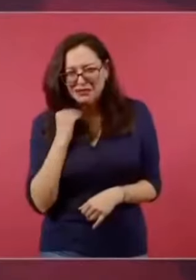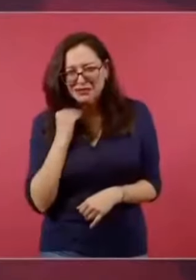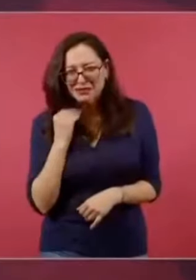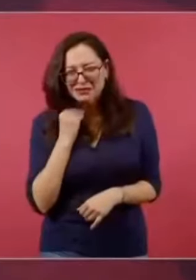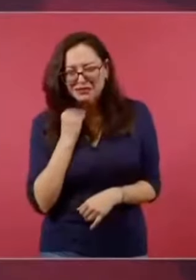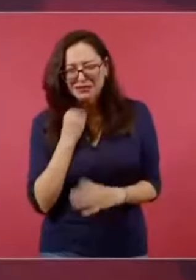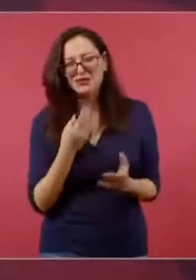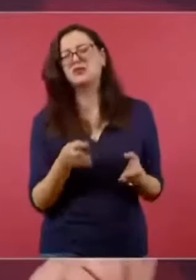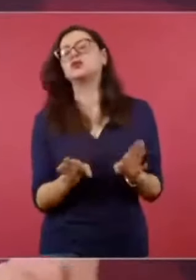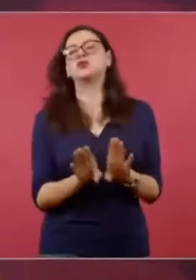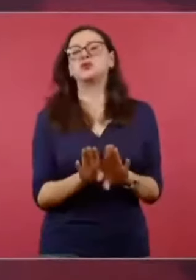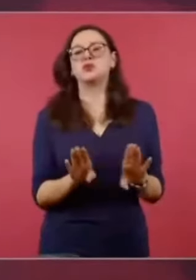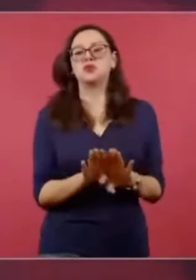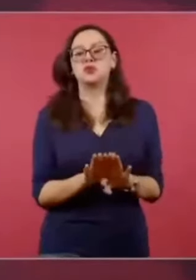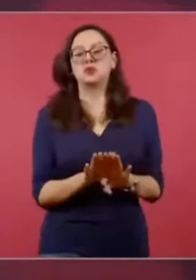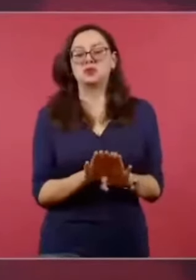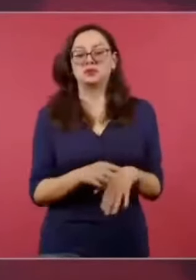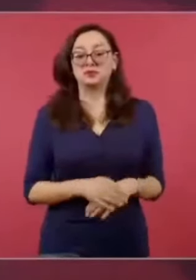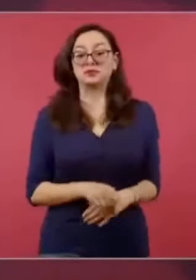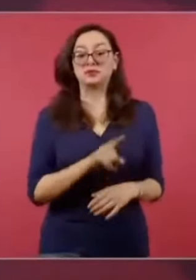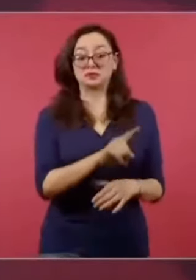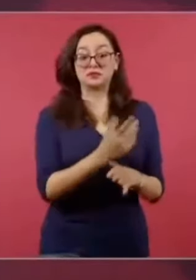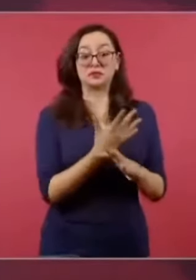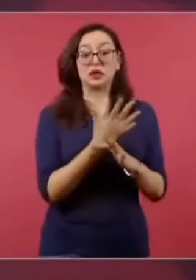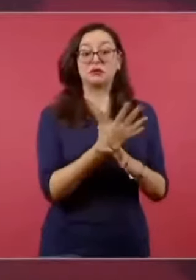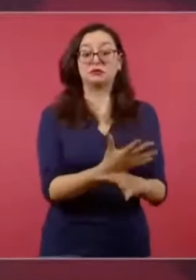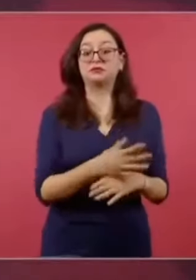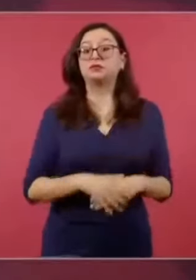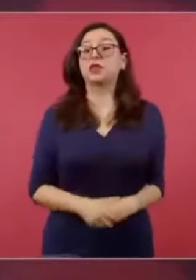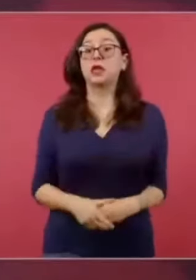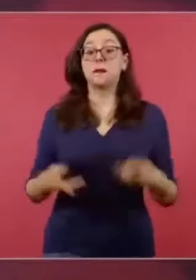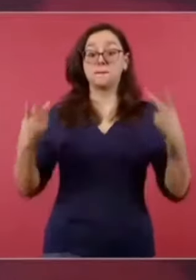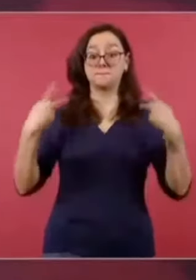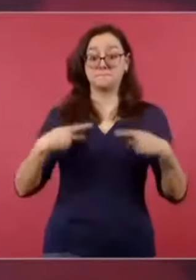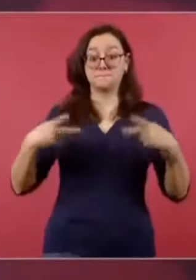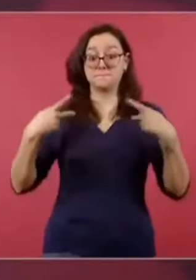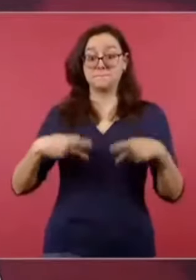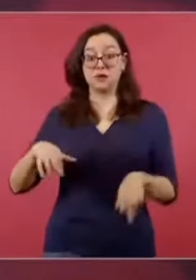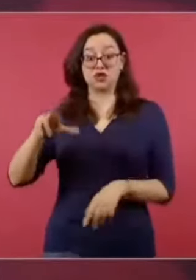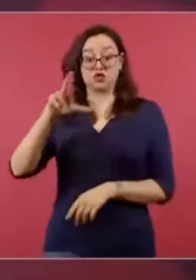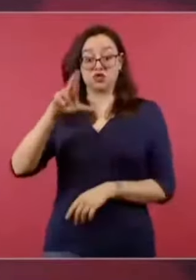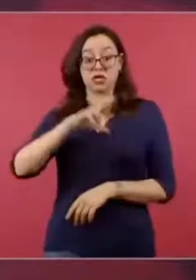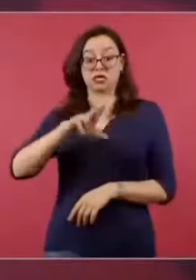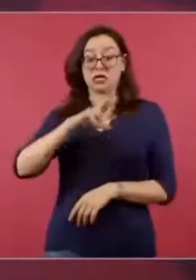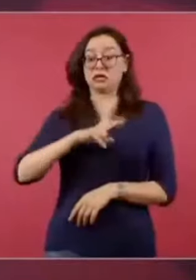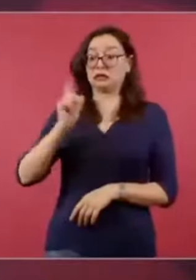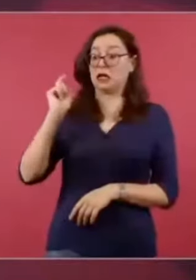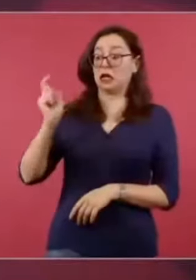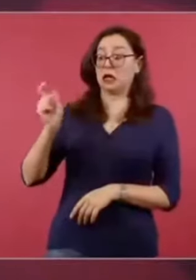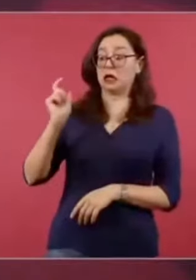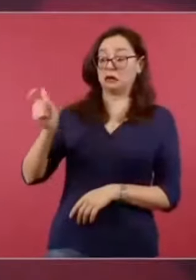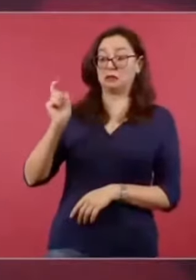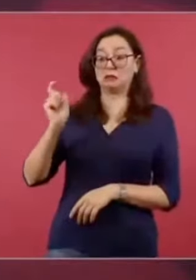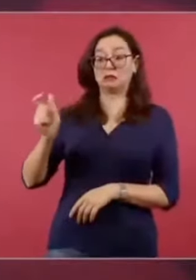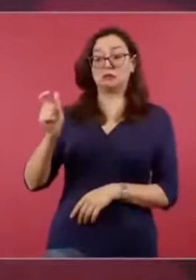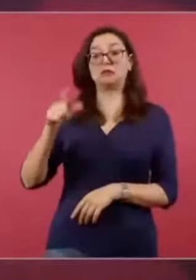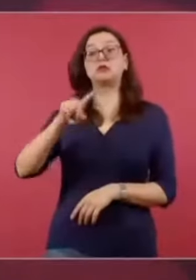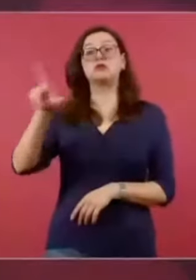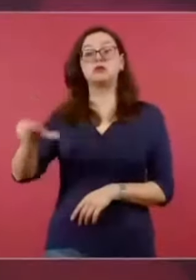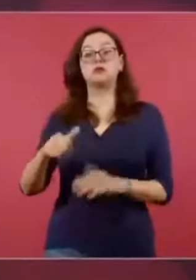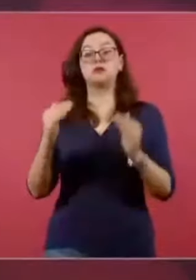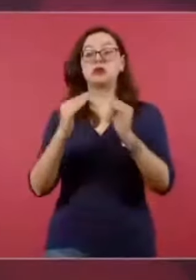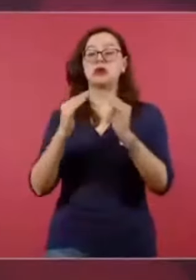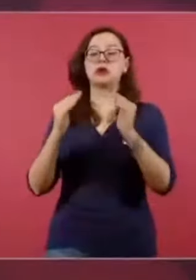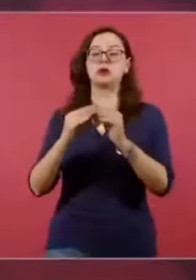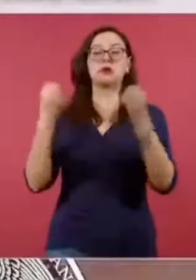al decir que quienes rentan perderían su casa, que la rentan serían parte del pago y que eso generaría una crisis, pues